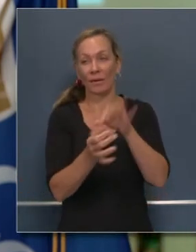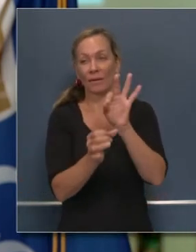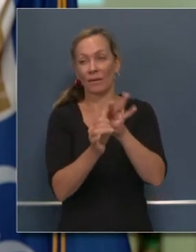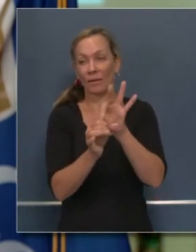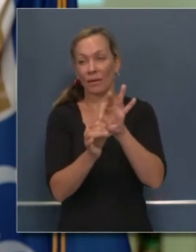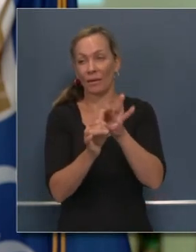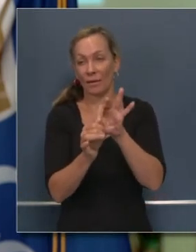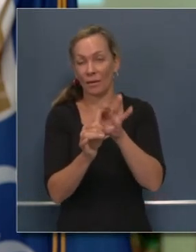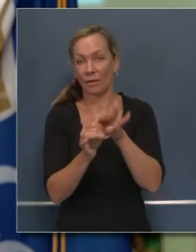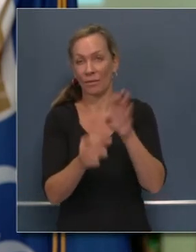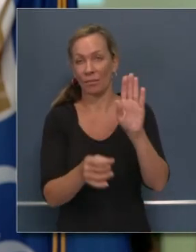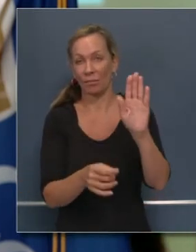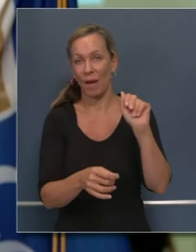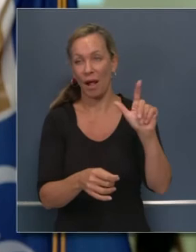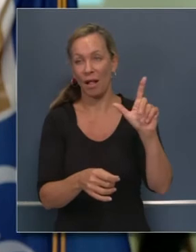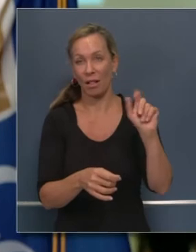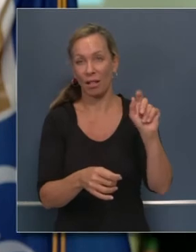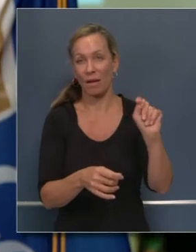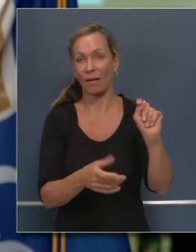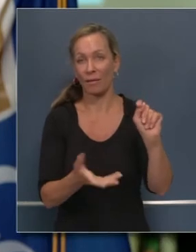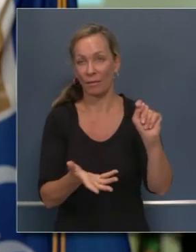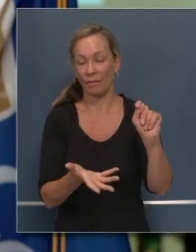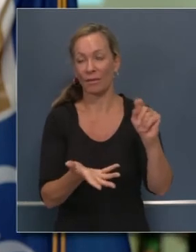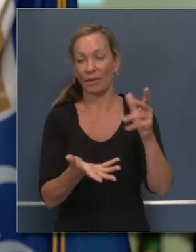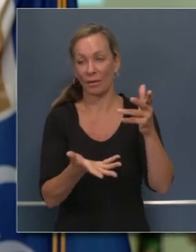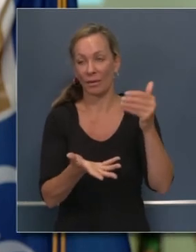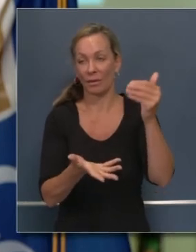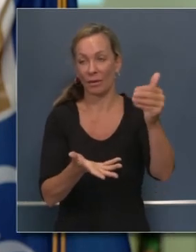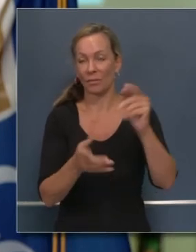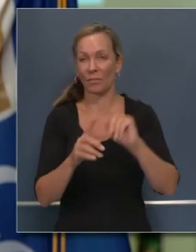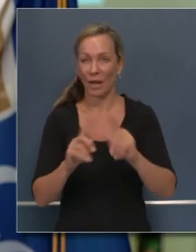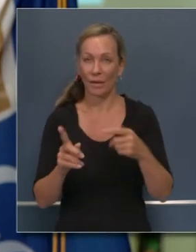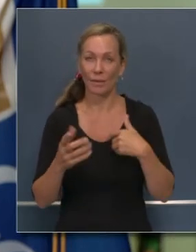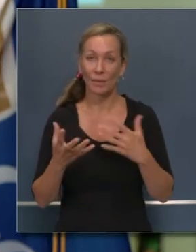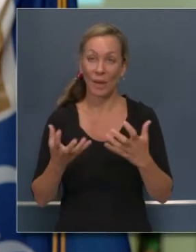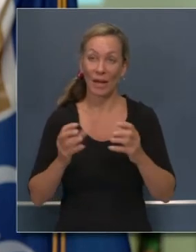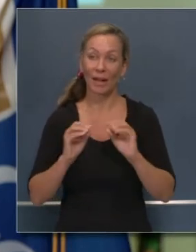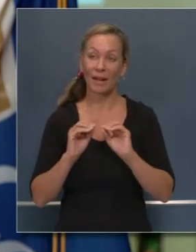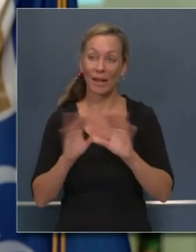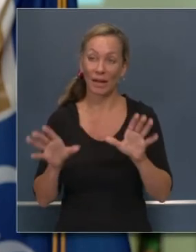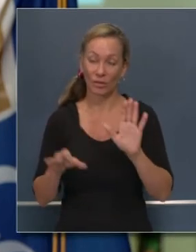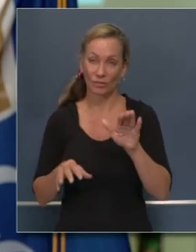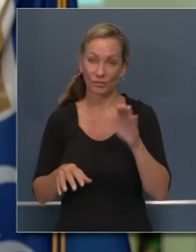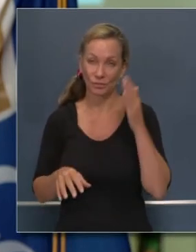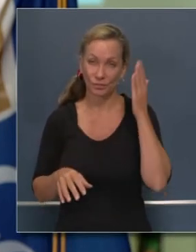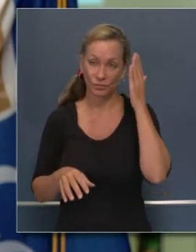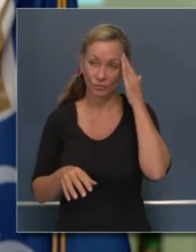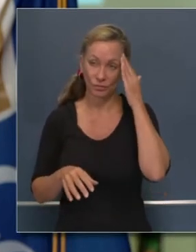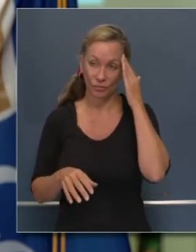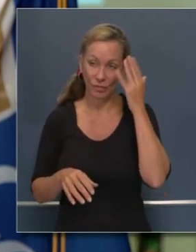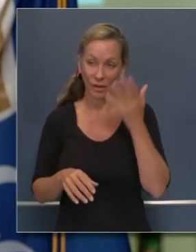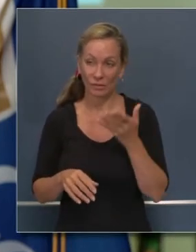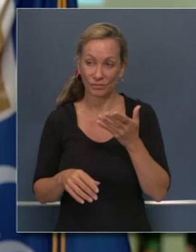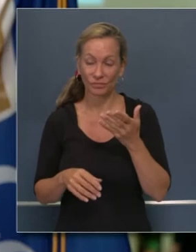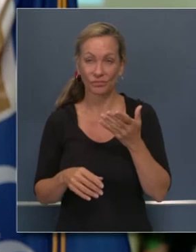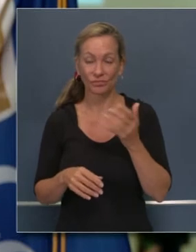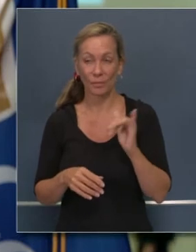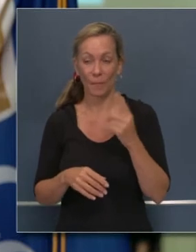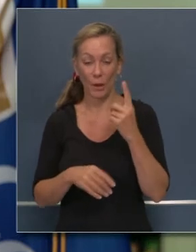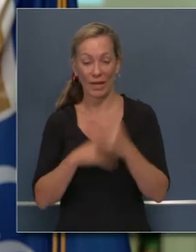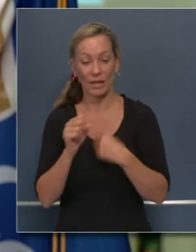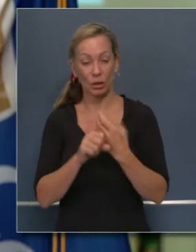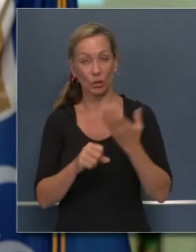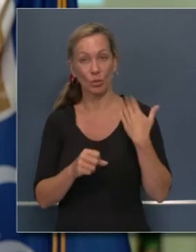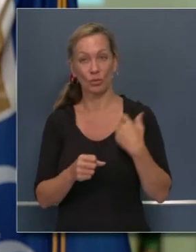otro acuerdo diferente que AB5. Pero quiero aclarar algo muy señaladamente. Es que hubo